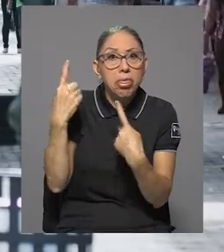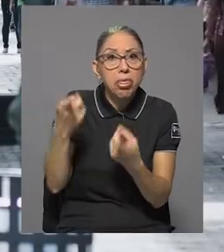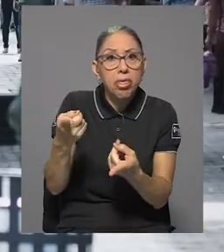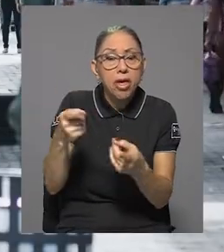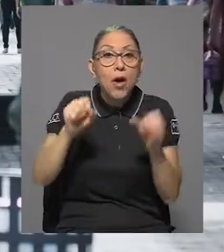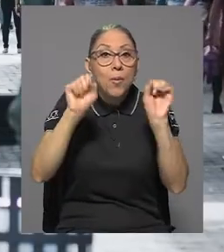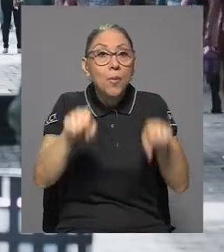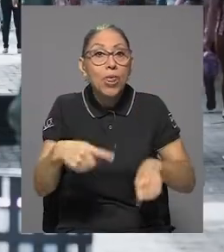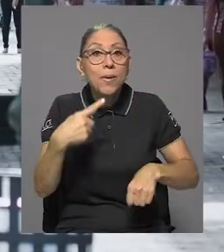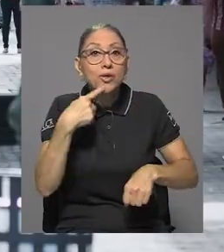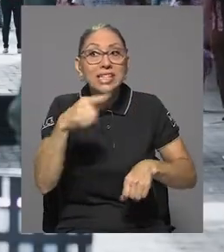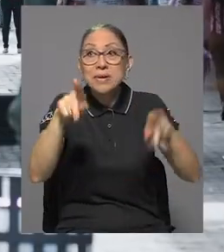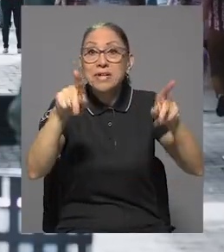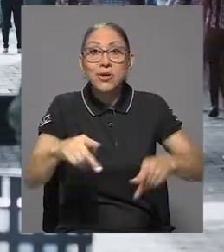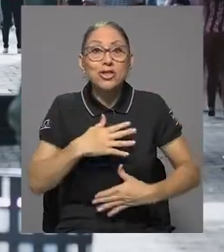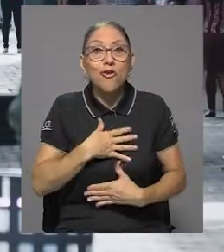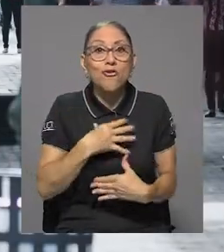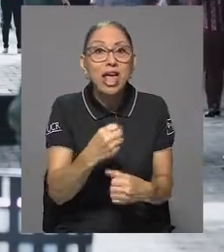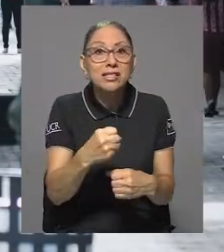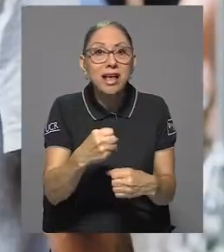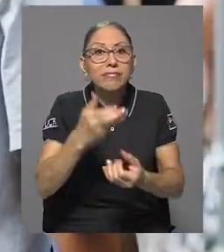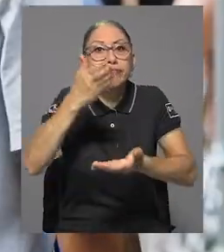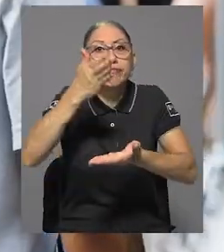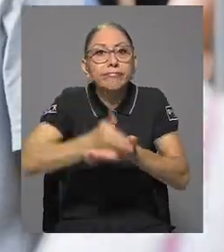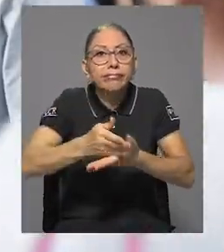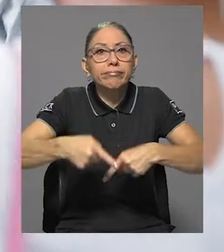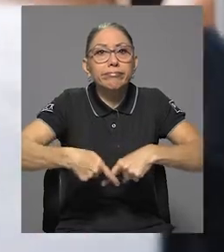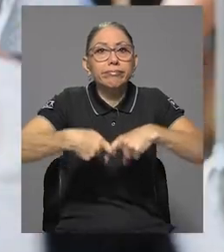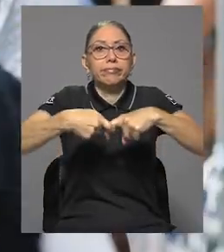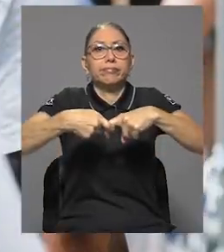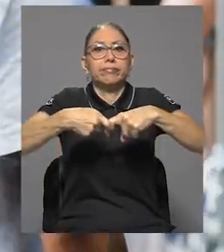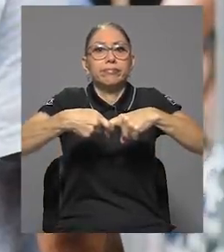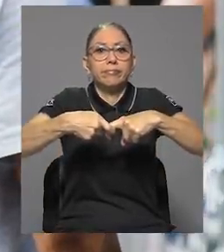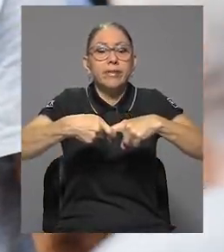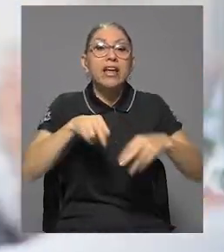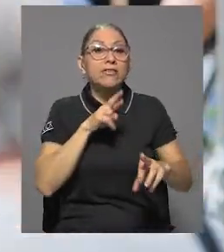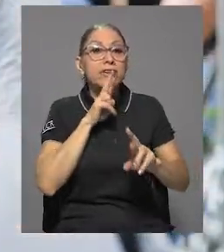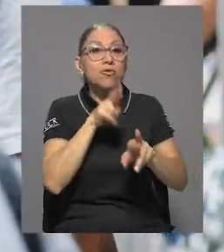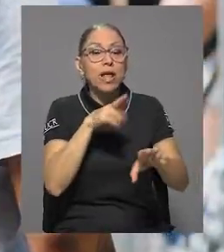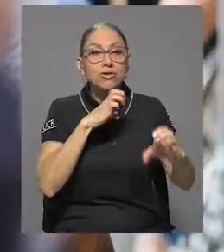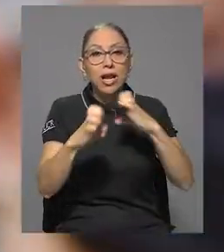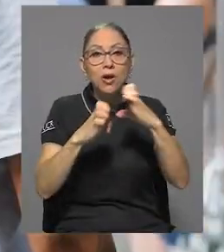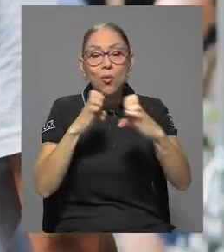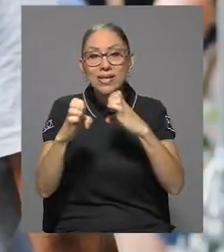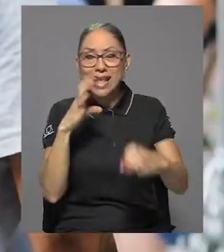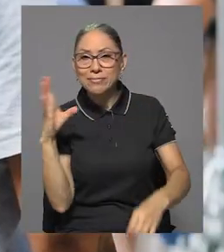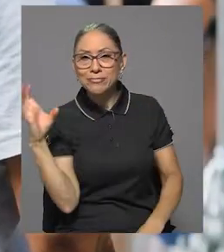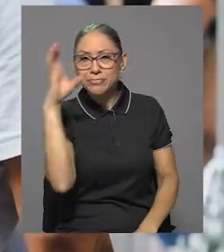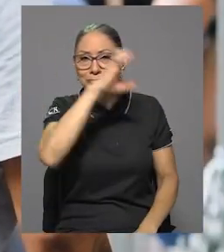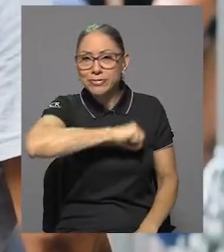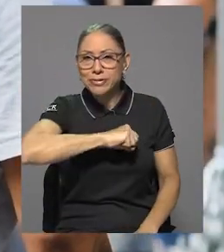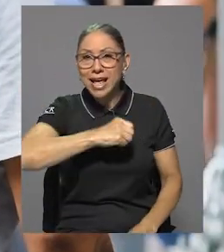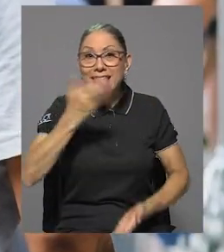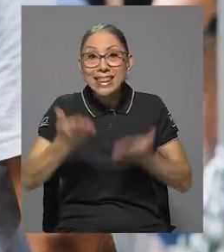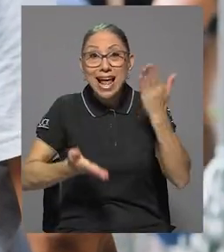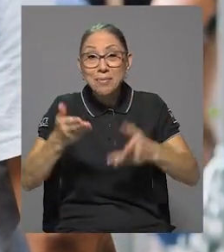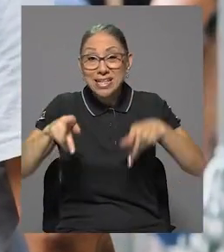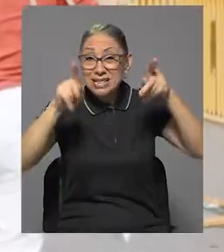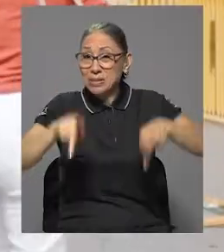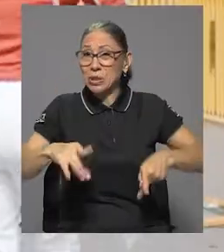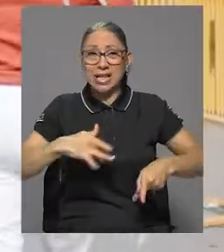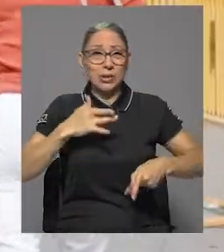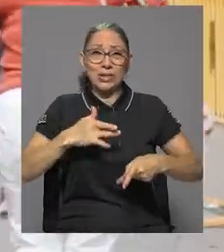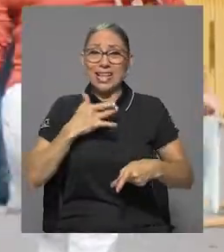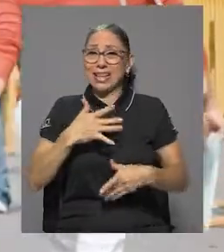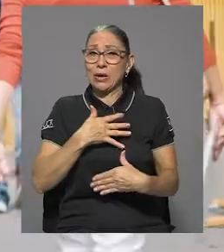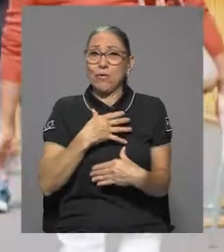decir es que la confianza se estancó. En los resultados de la encuesta se destaca que es probable que la confianza no crezca